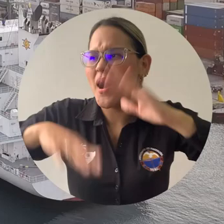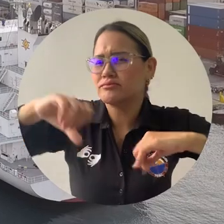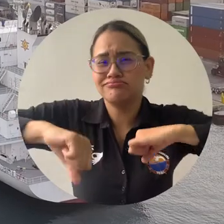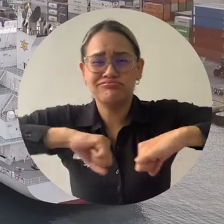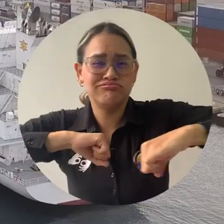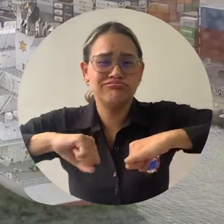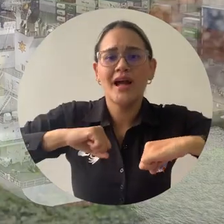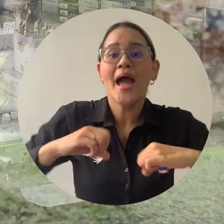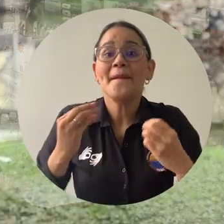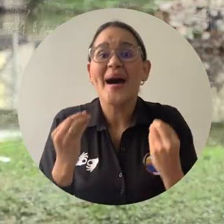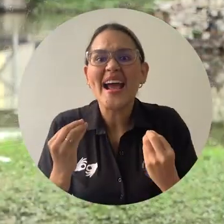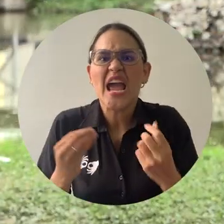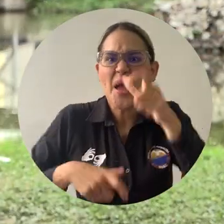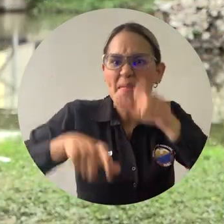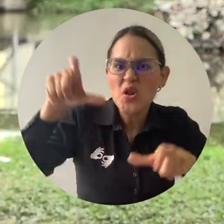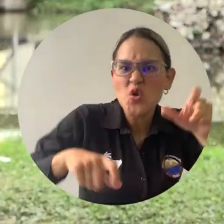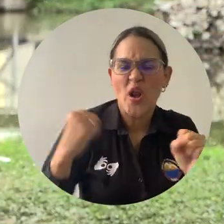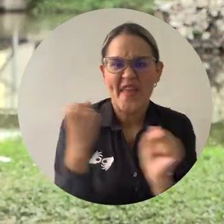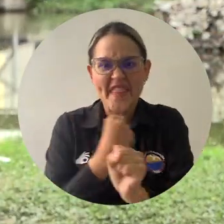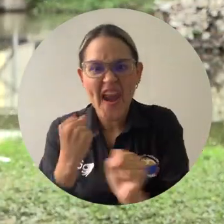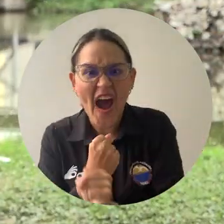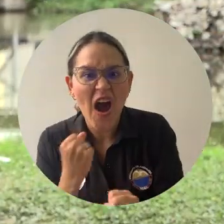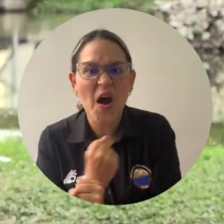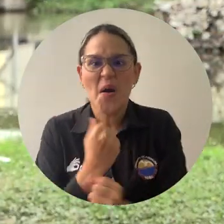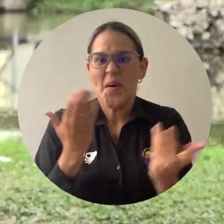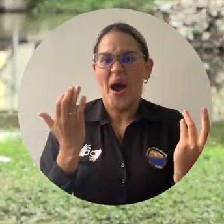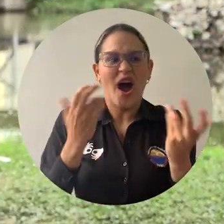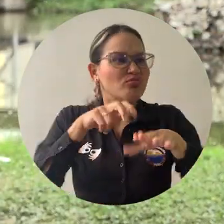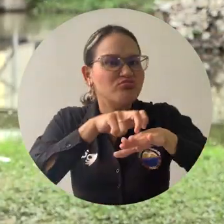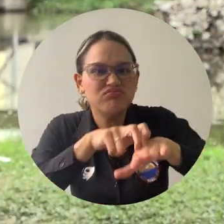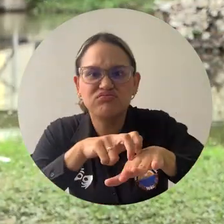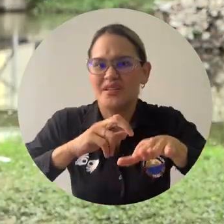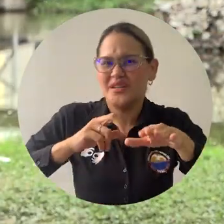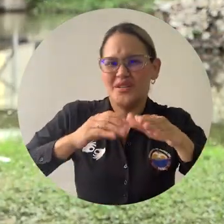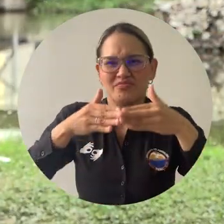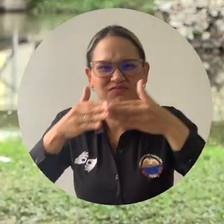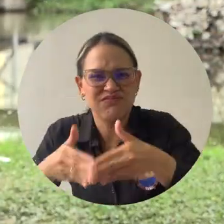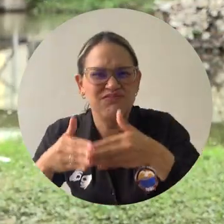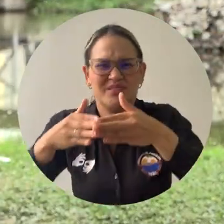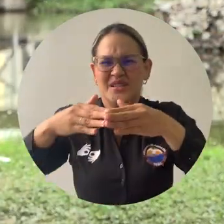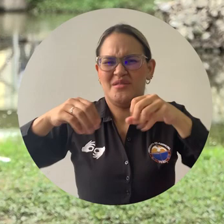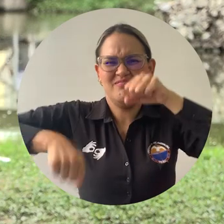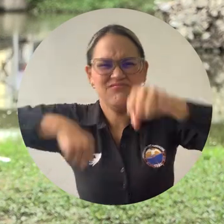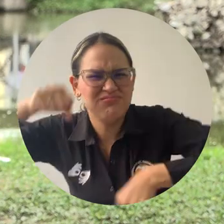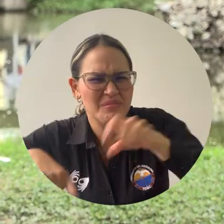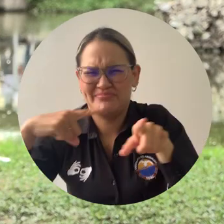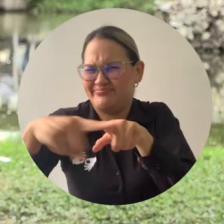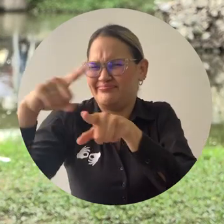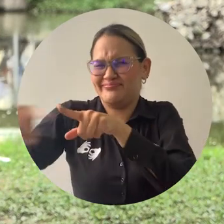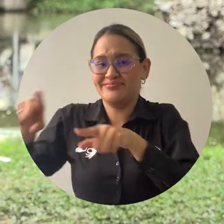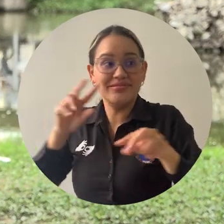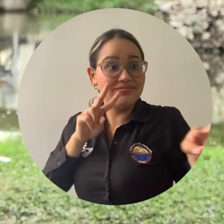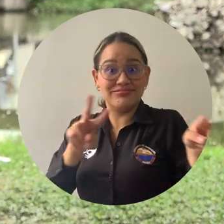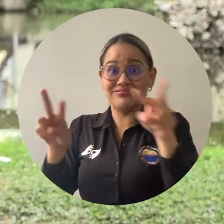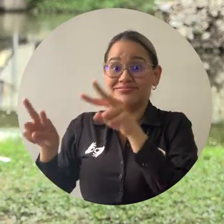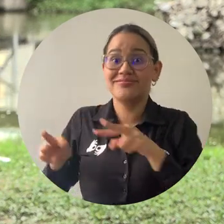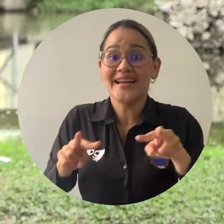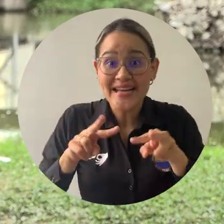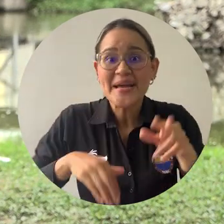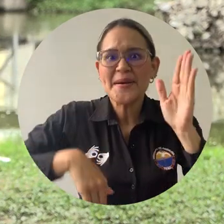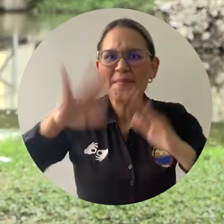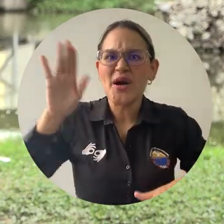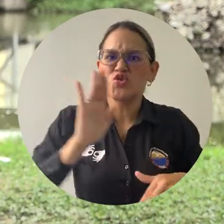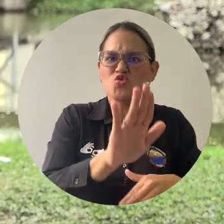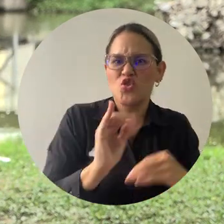oportunidades de trabajo formal, una ciudad con sistemas de transporte sostenibles, con instituciones educativas sólidas y fortalecidas,